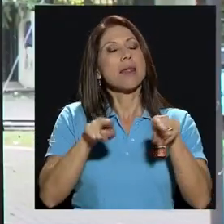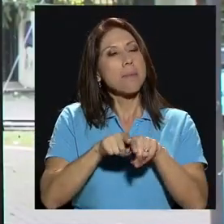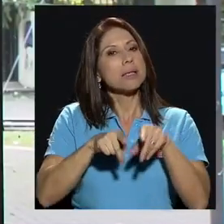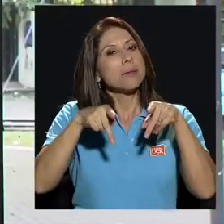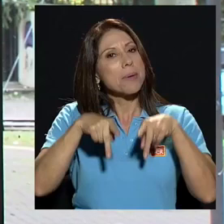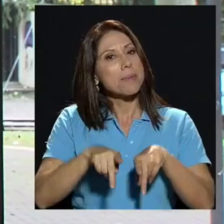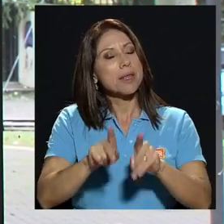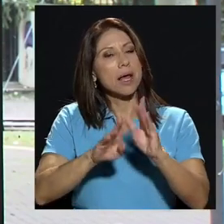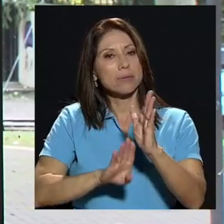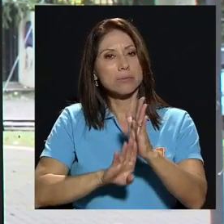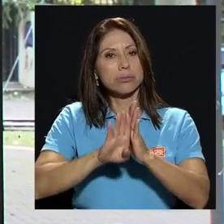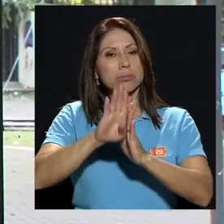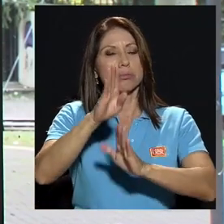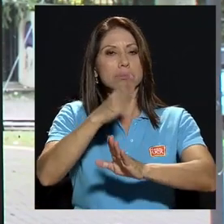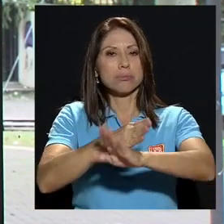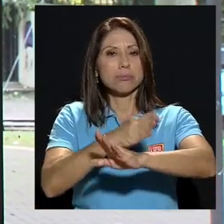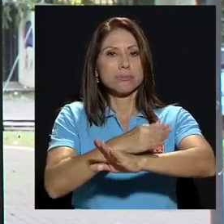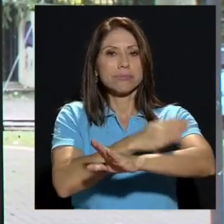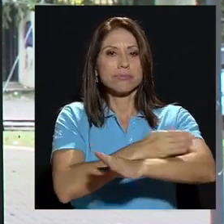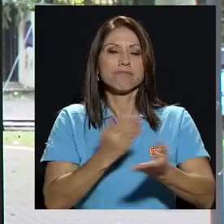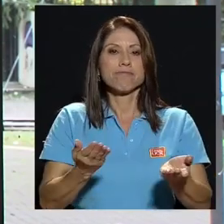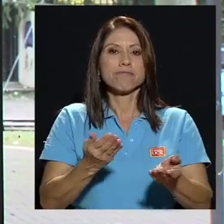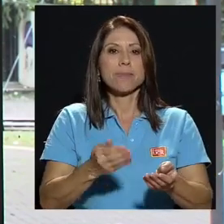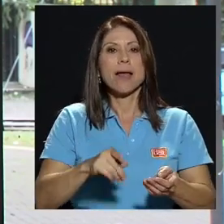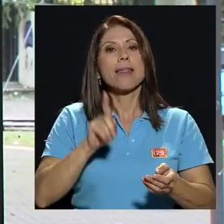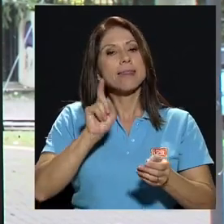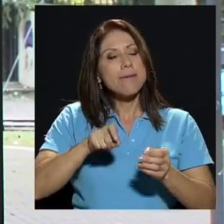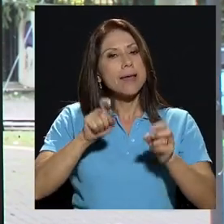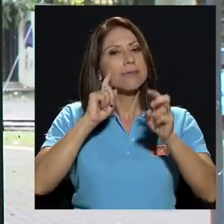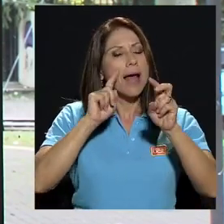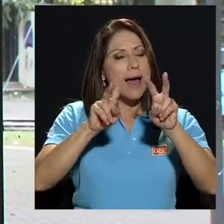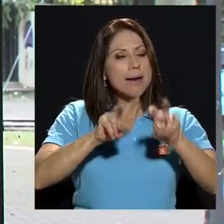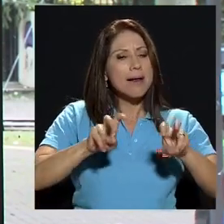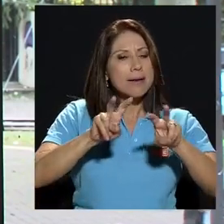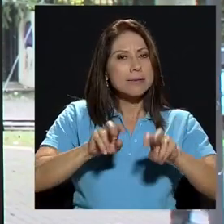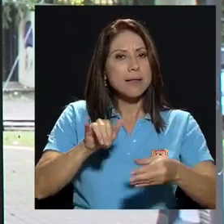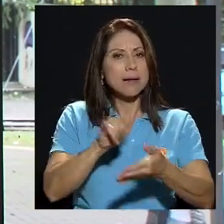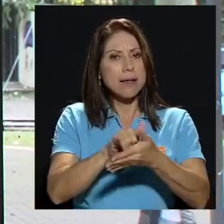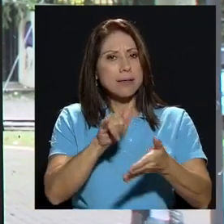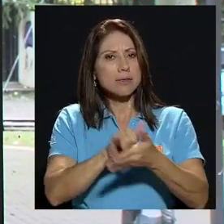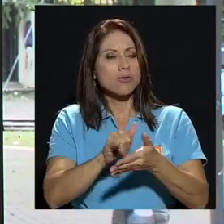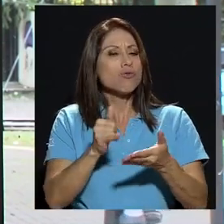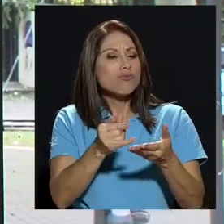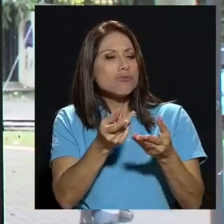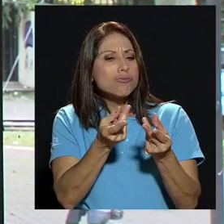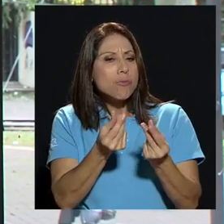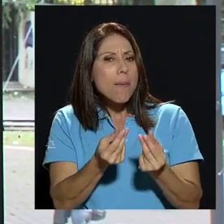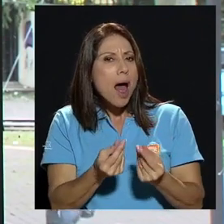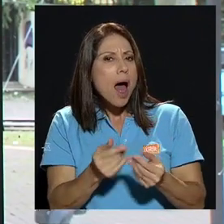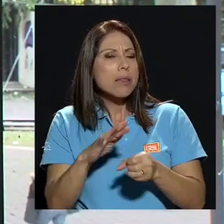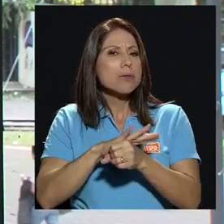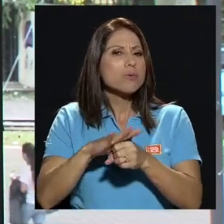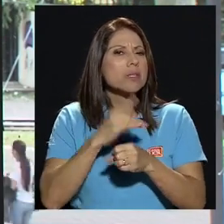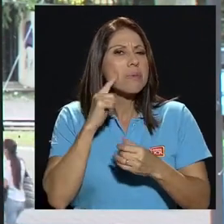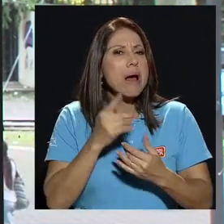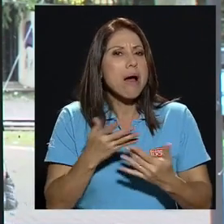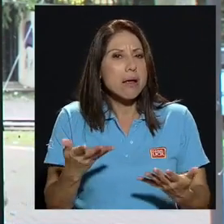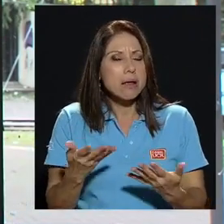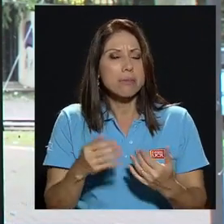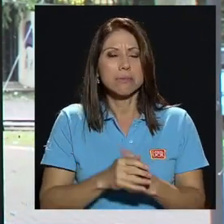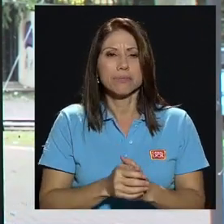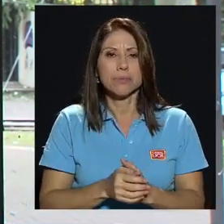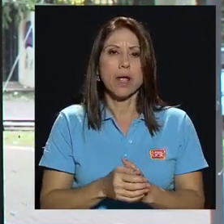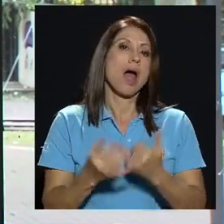Entonces, habrá que analizar esos números, cuánto estará alcanzando. Es de